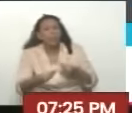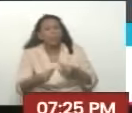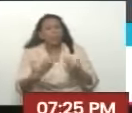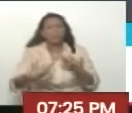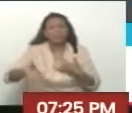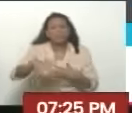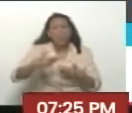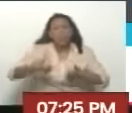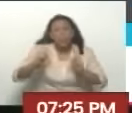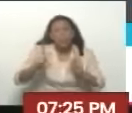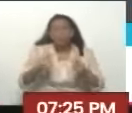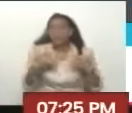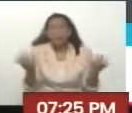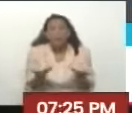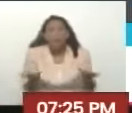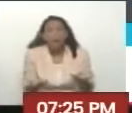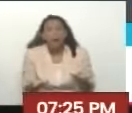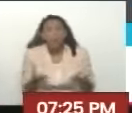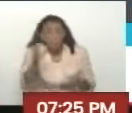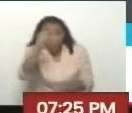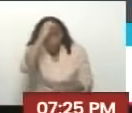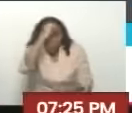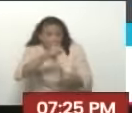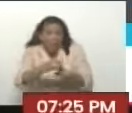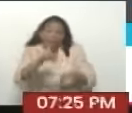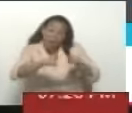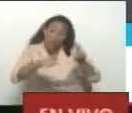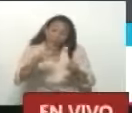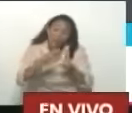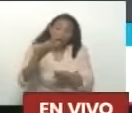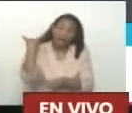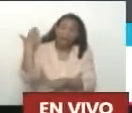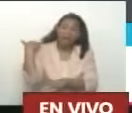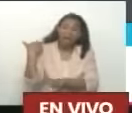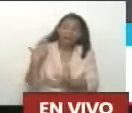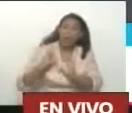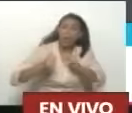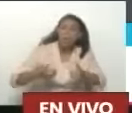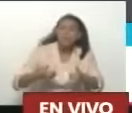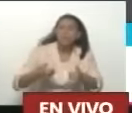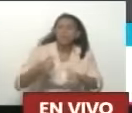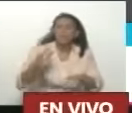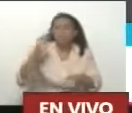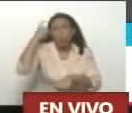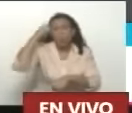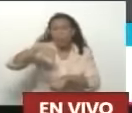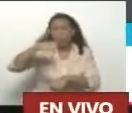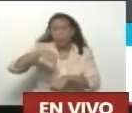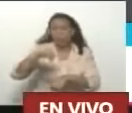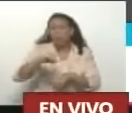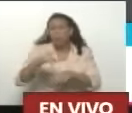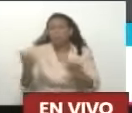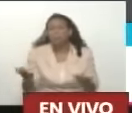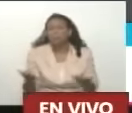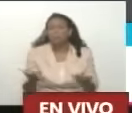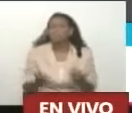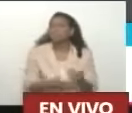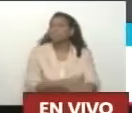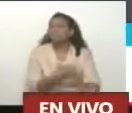licencia 44 Aunque usted ya ha dicho algunas palabras Incluso hace un momento Para el que sabe oír